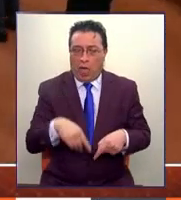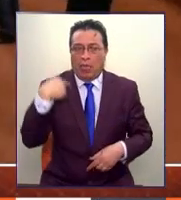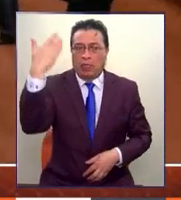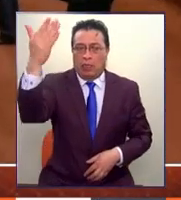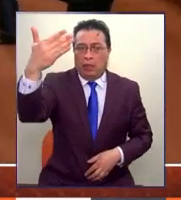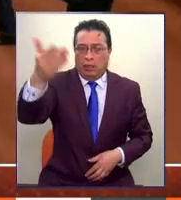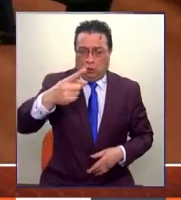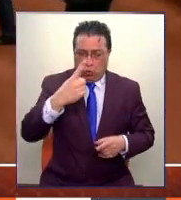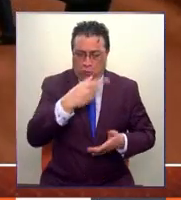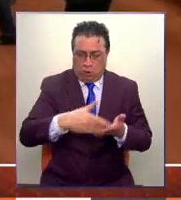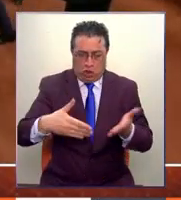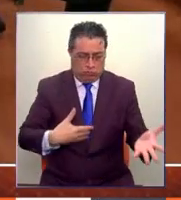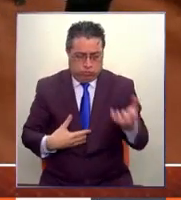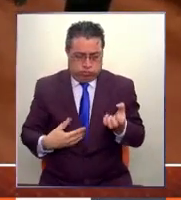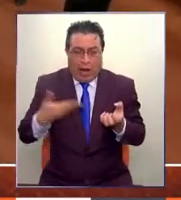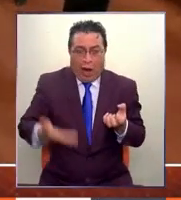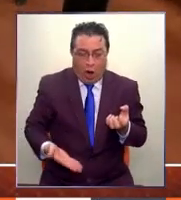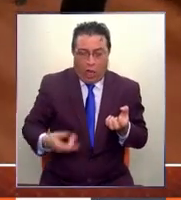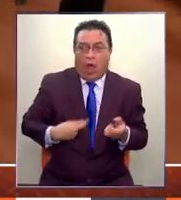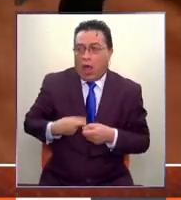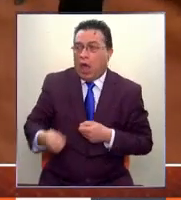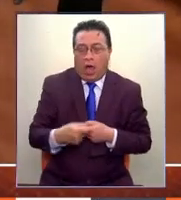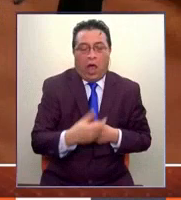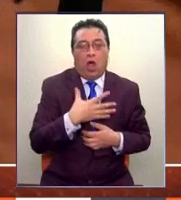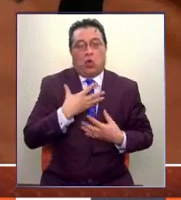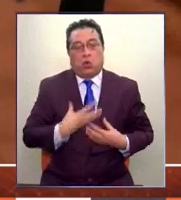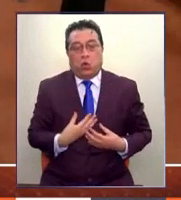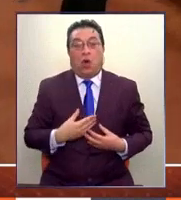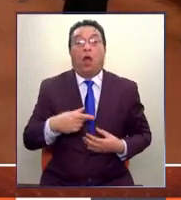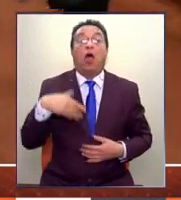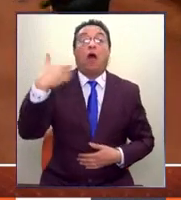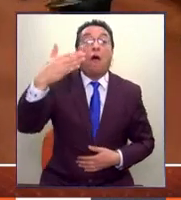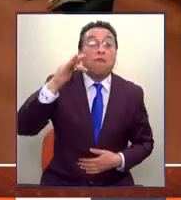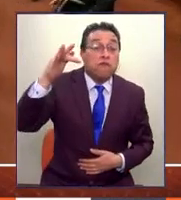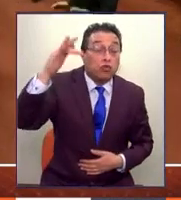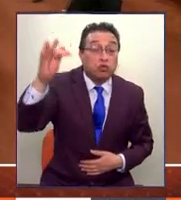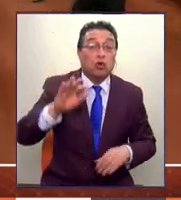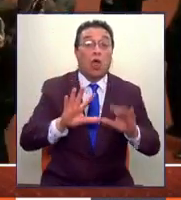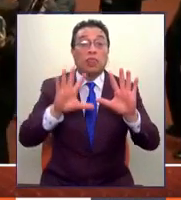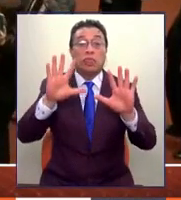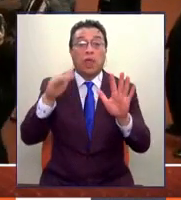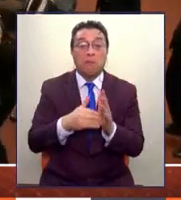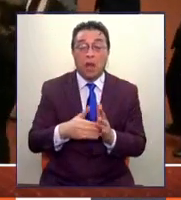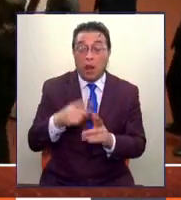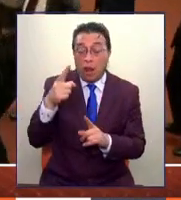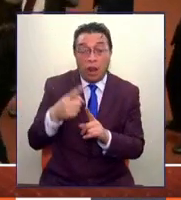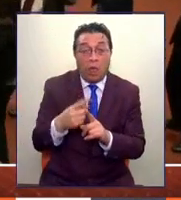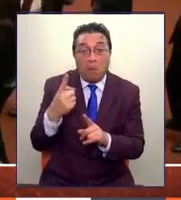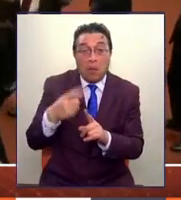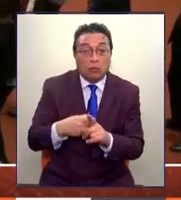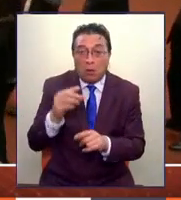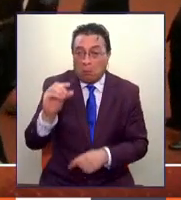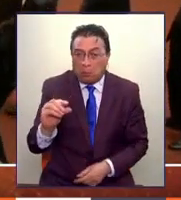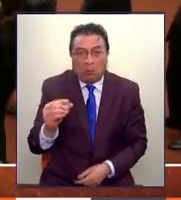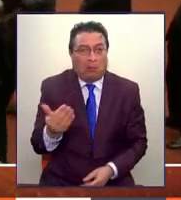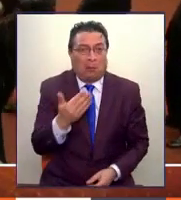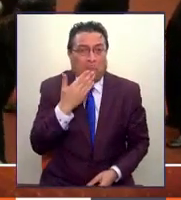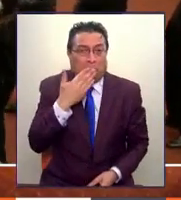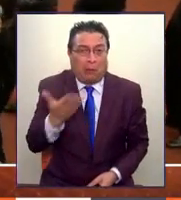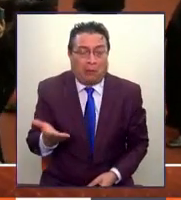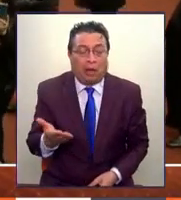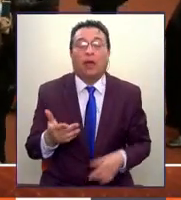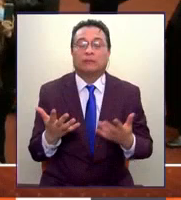10% mi pensión no va a sufrir un gran cambio. Acá uno puede hacer infinitos cálculos, porque la verdad es que hay infinitos,